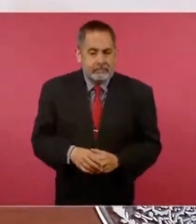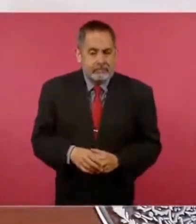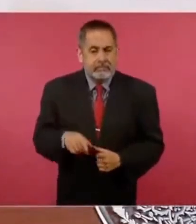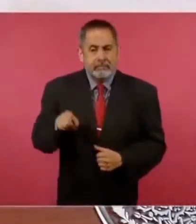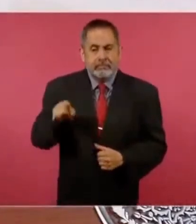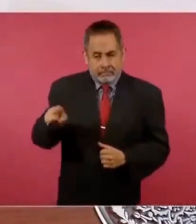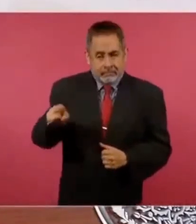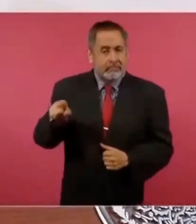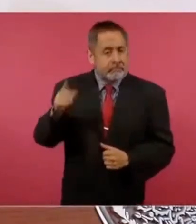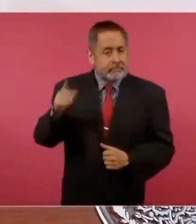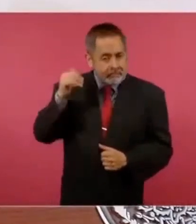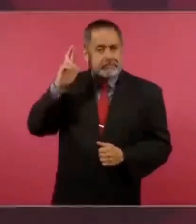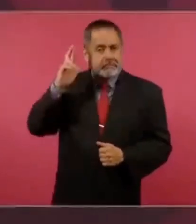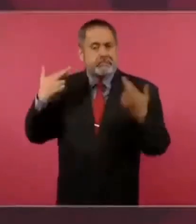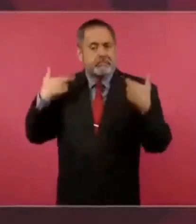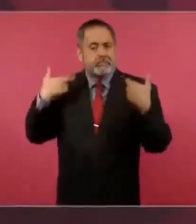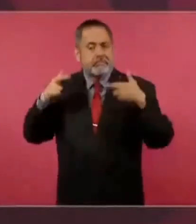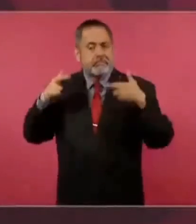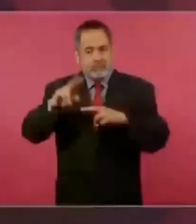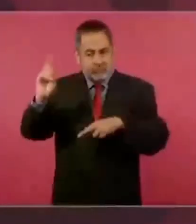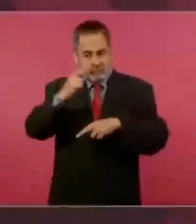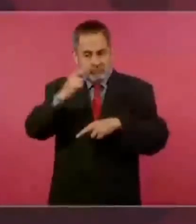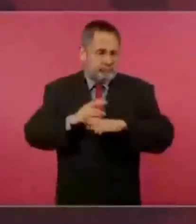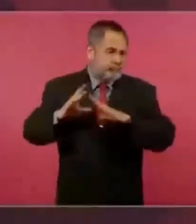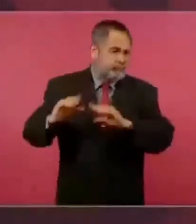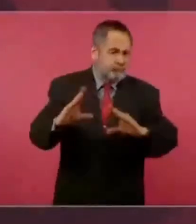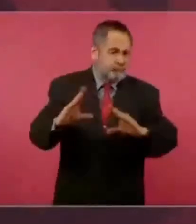maestra universitaria,